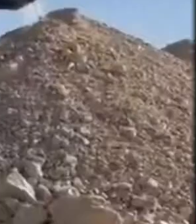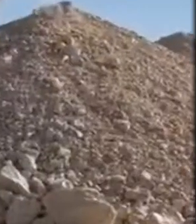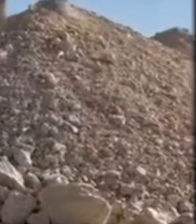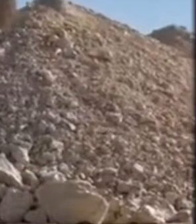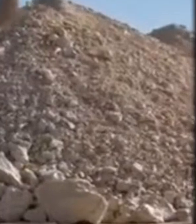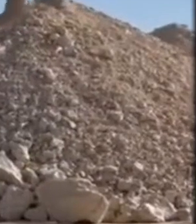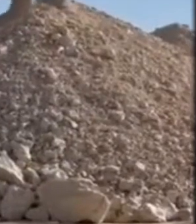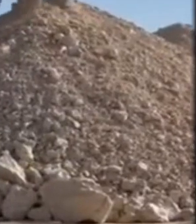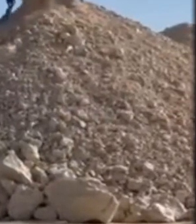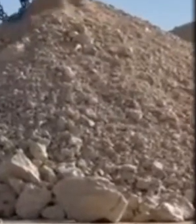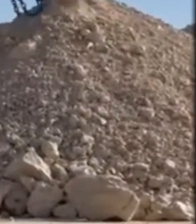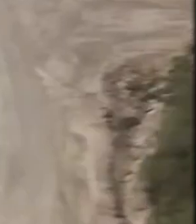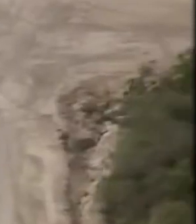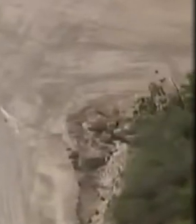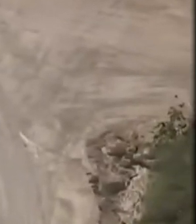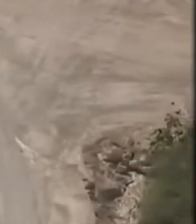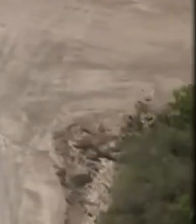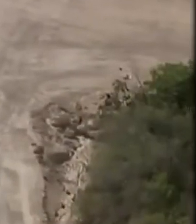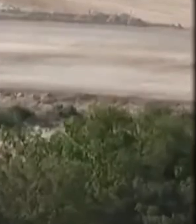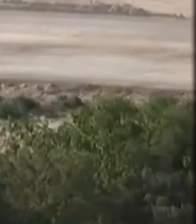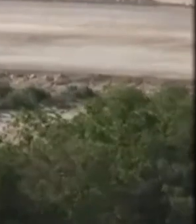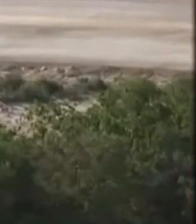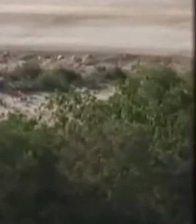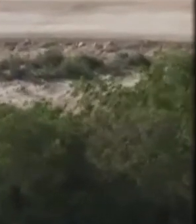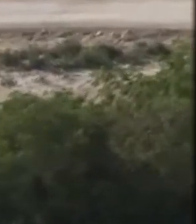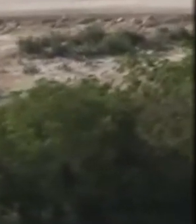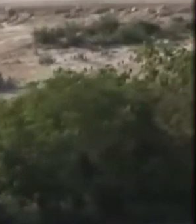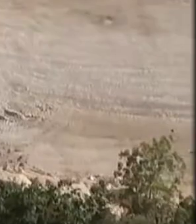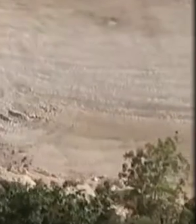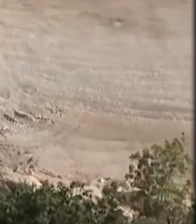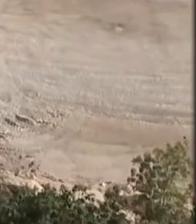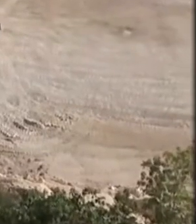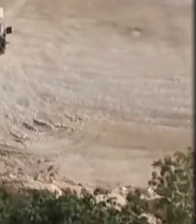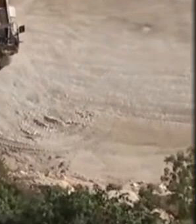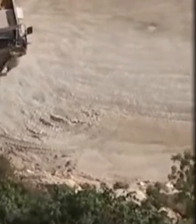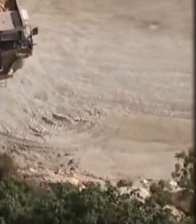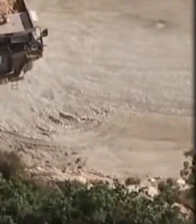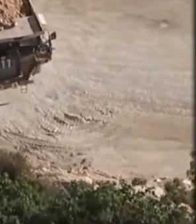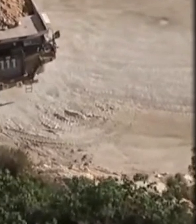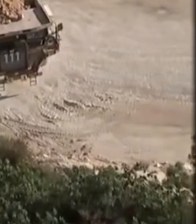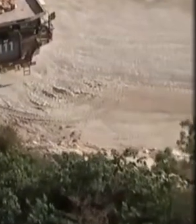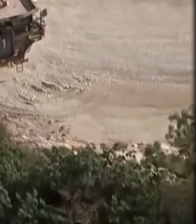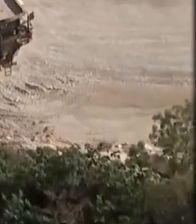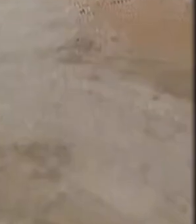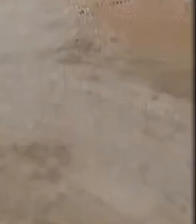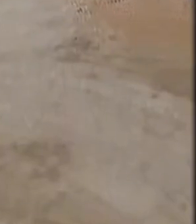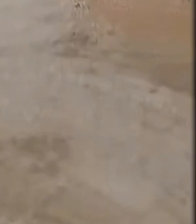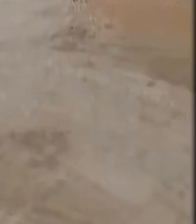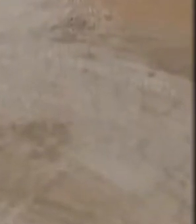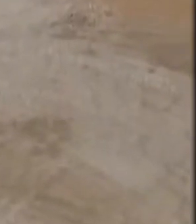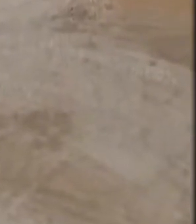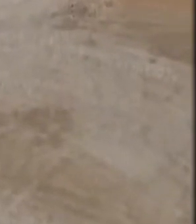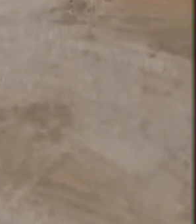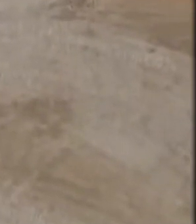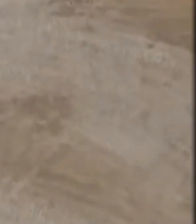toneladas de roca caliza por debajo del manto freático para producir piedra triturada grava y arena que se exporta